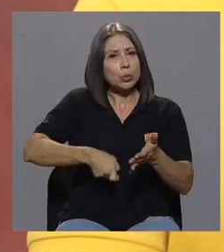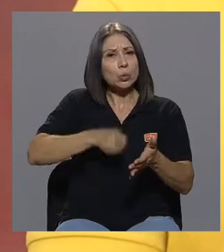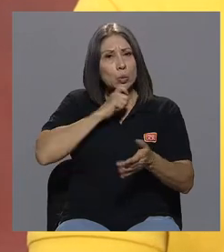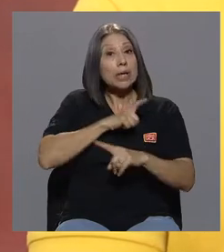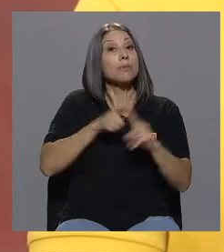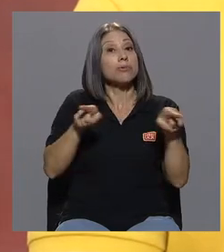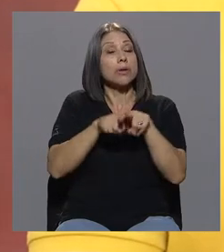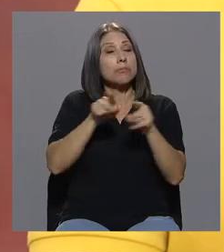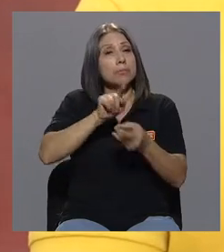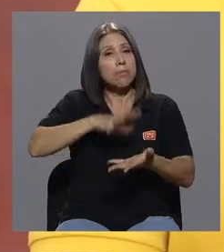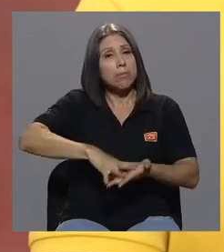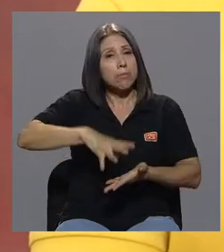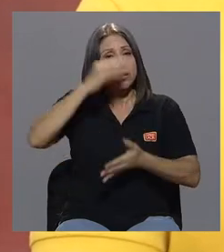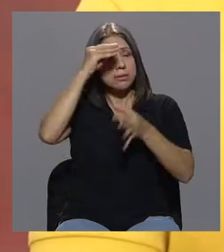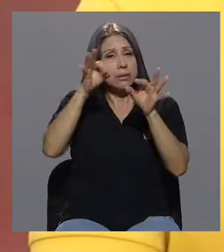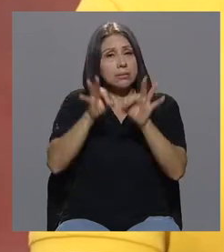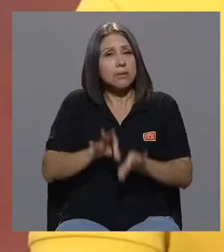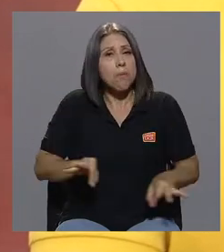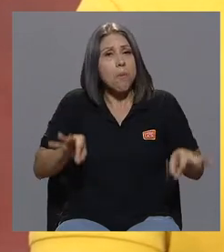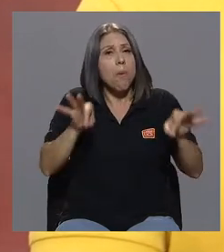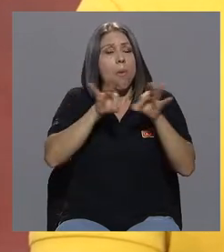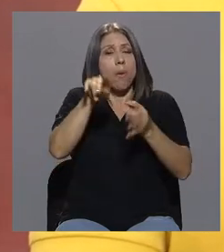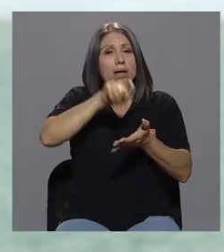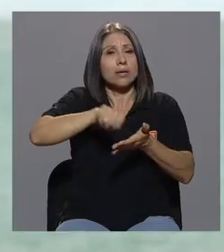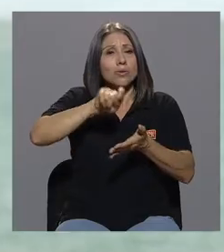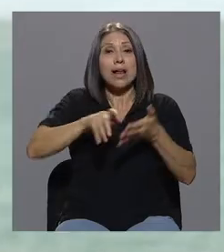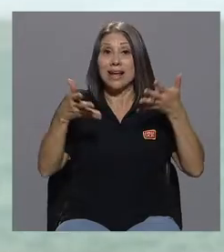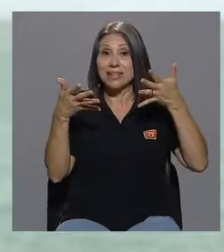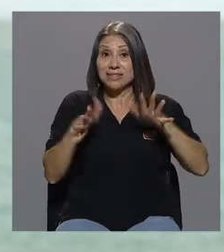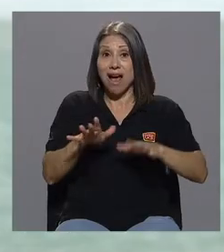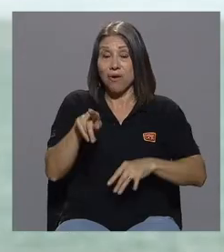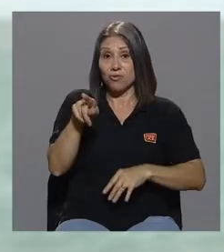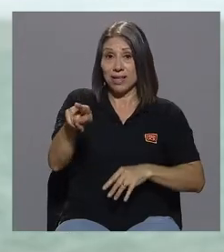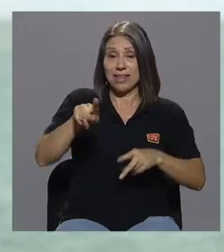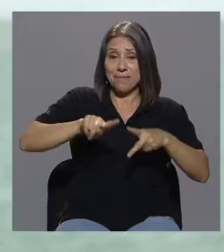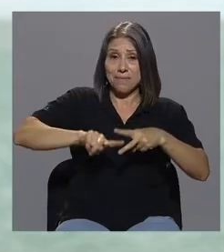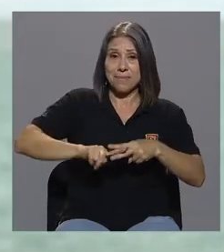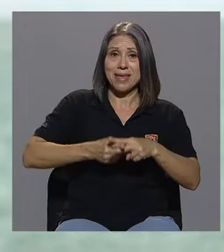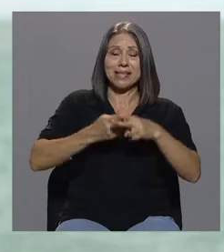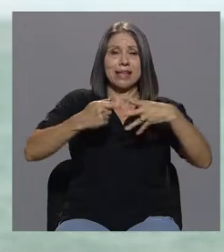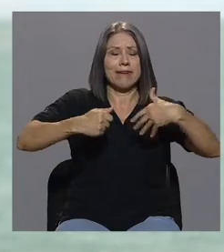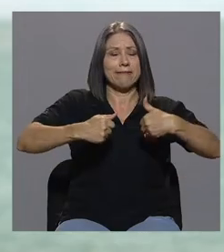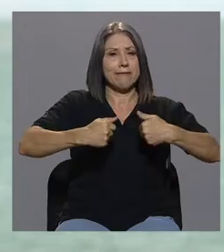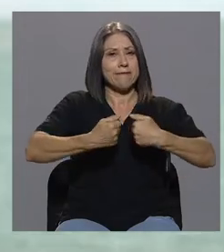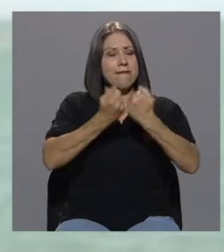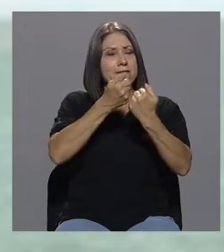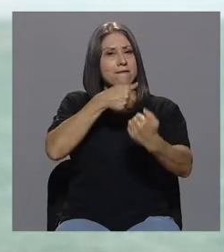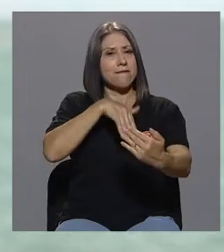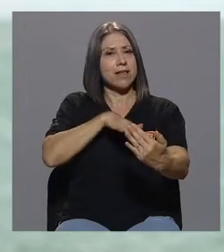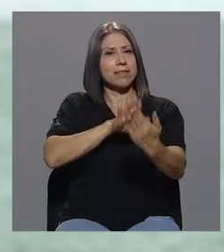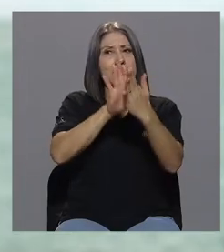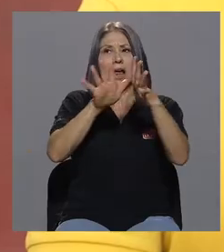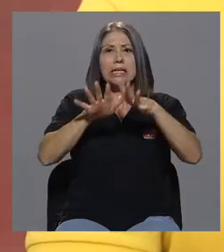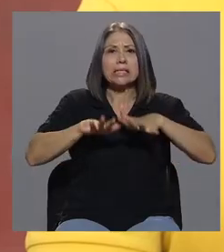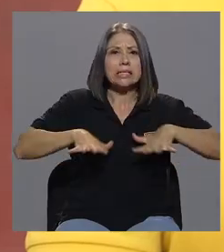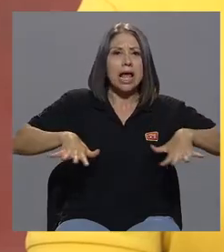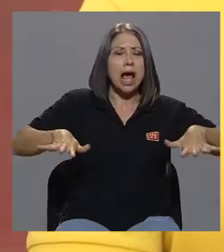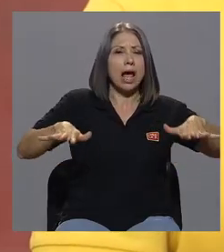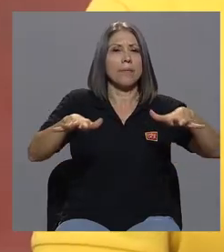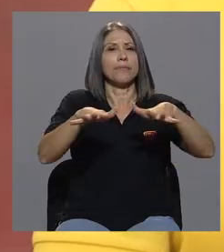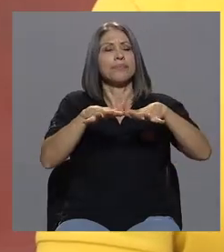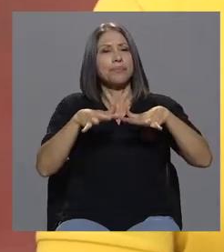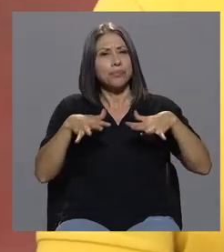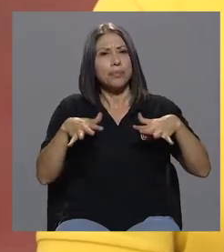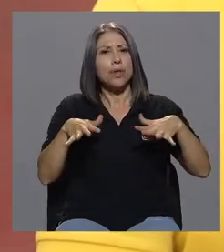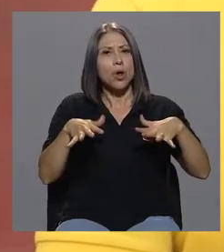importantes en la escuela, ya usted empieza a enfrentarse a un ecosistema que usted me decía que